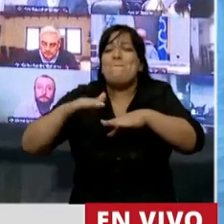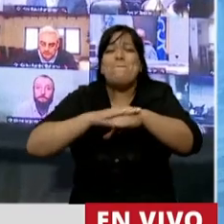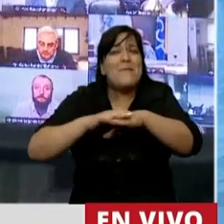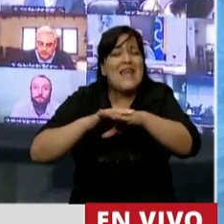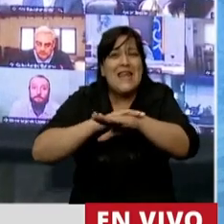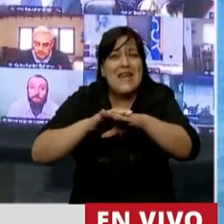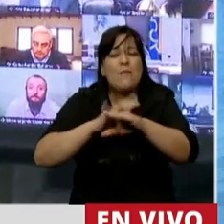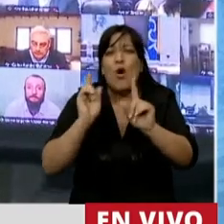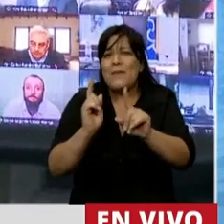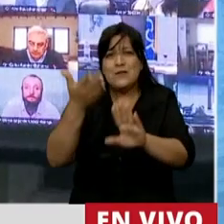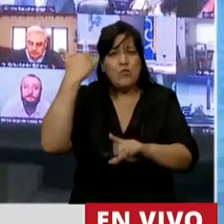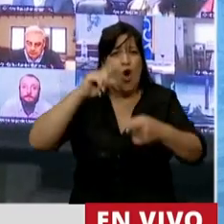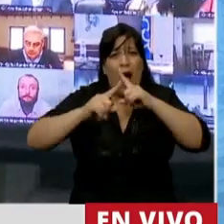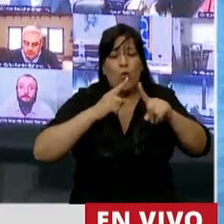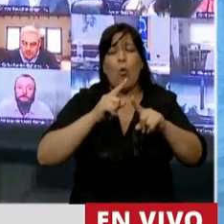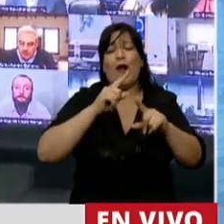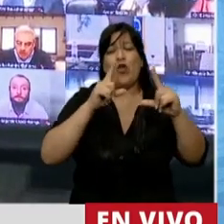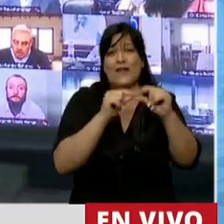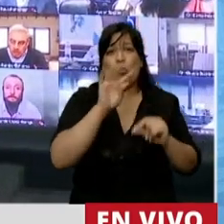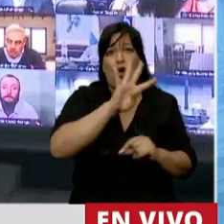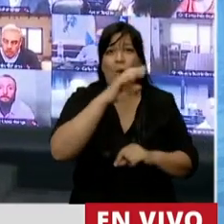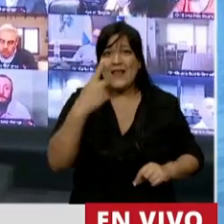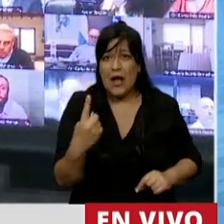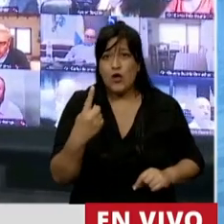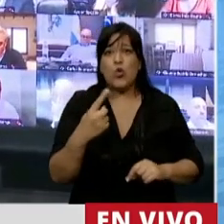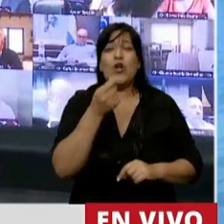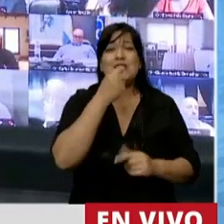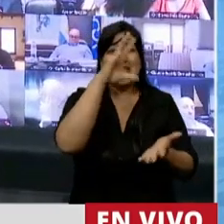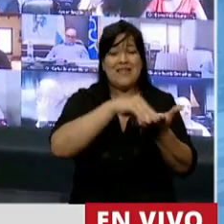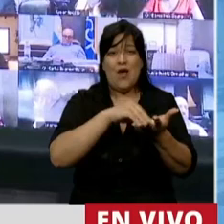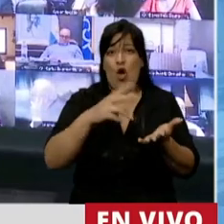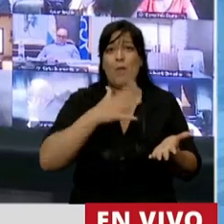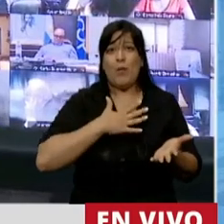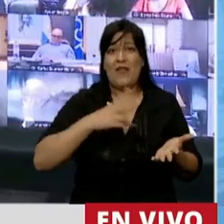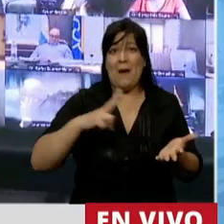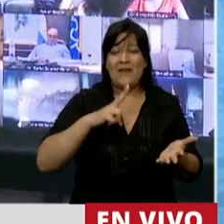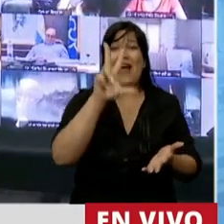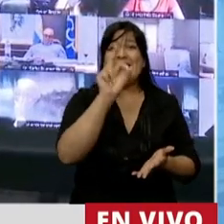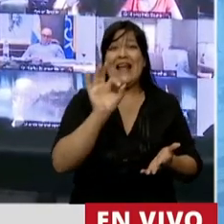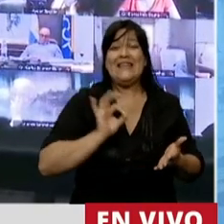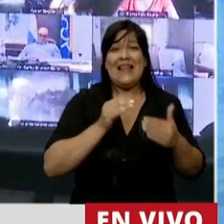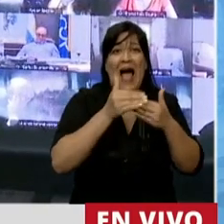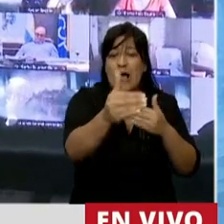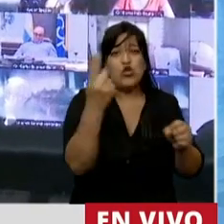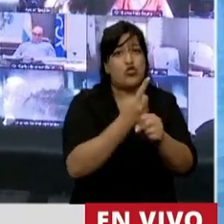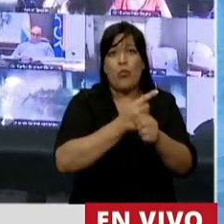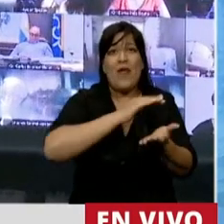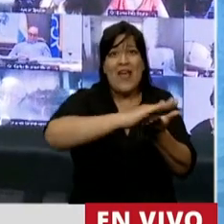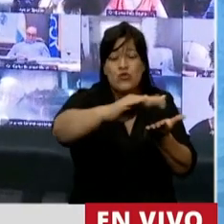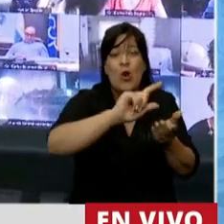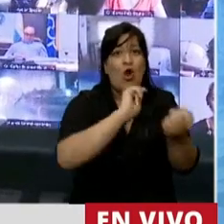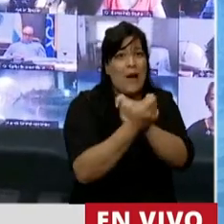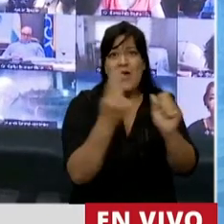de acuerdo a lo que establece el artículo 41, si es una propiedad privada durante 30 años no tiene que cambiar el uso del suelo